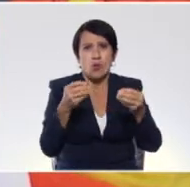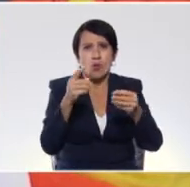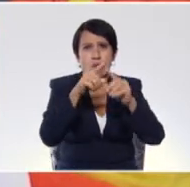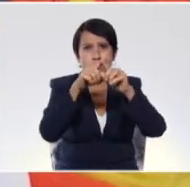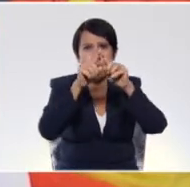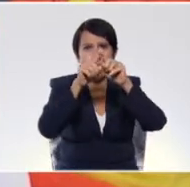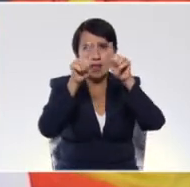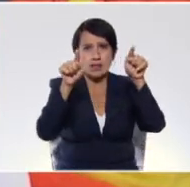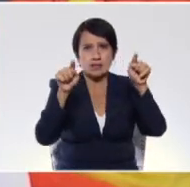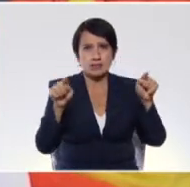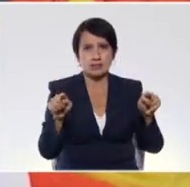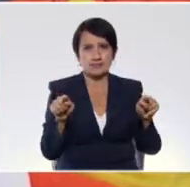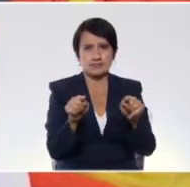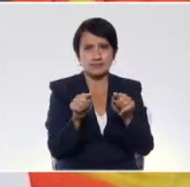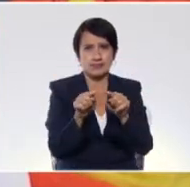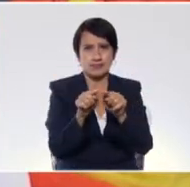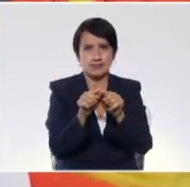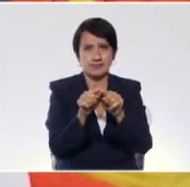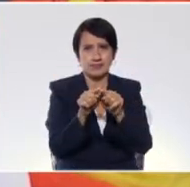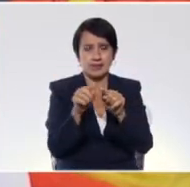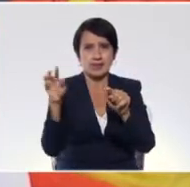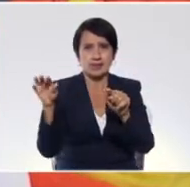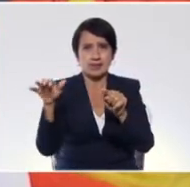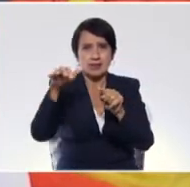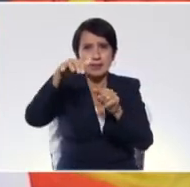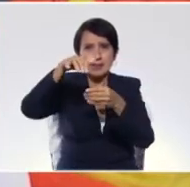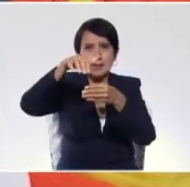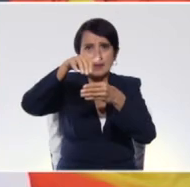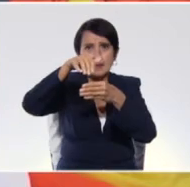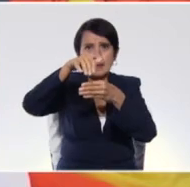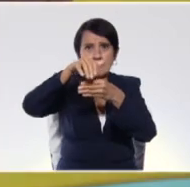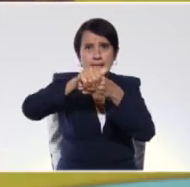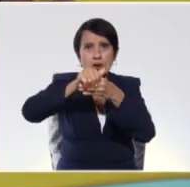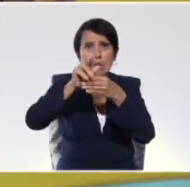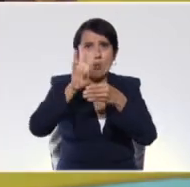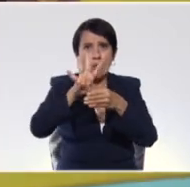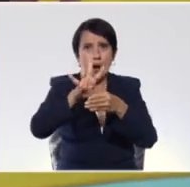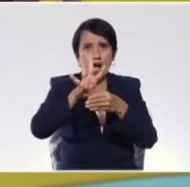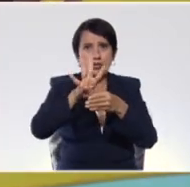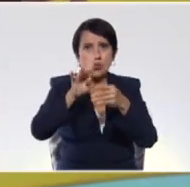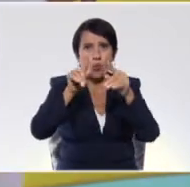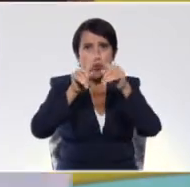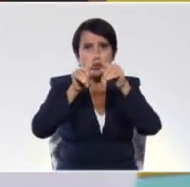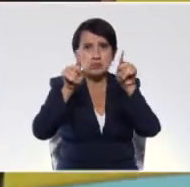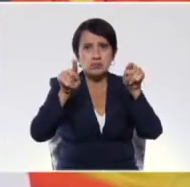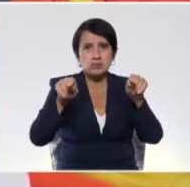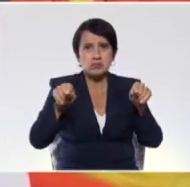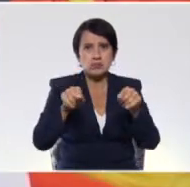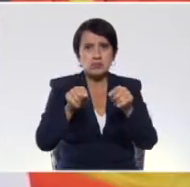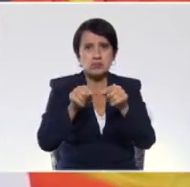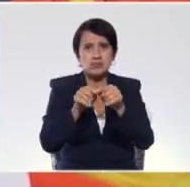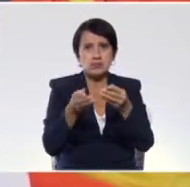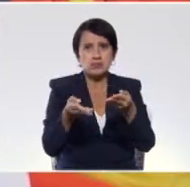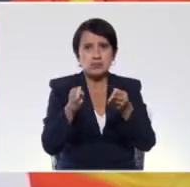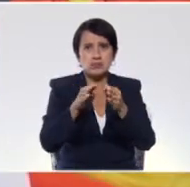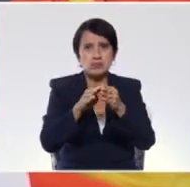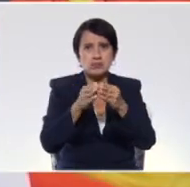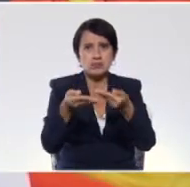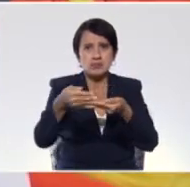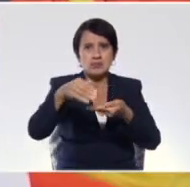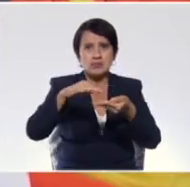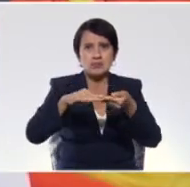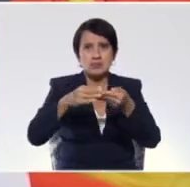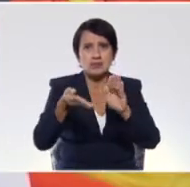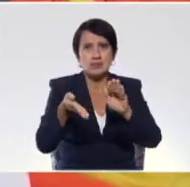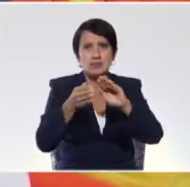cuadrado y en ese cuadrado le vamos a colocar cuatro cuadrados y posteriormente a ese